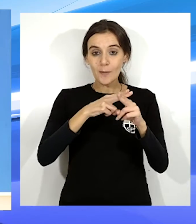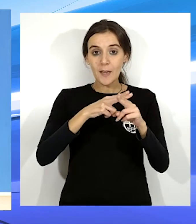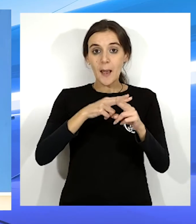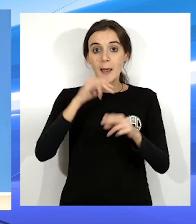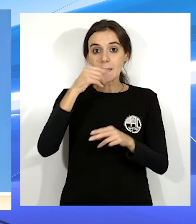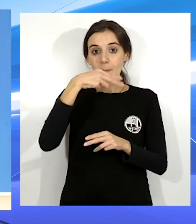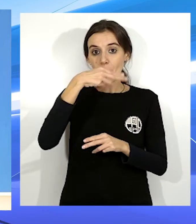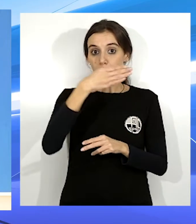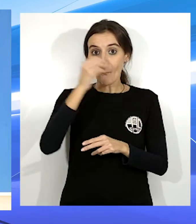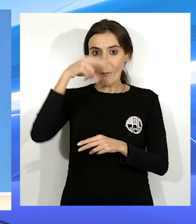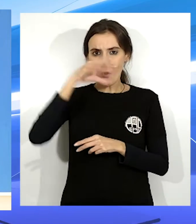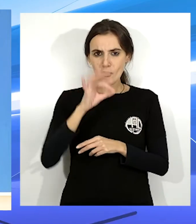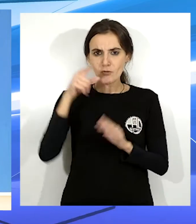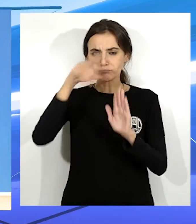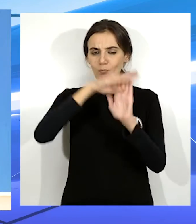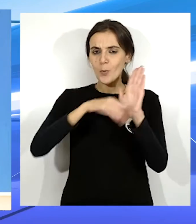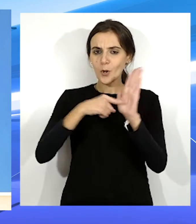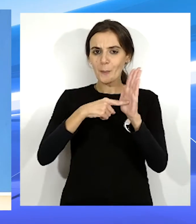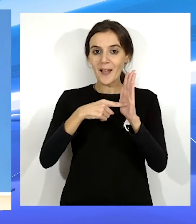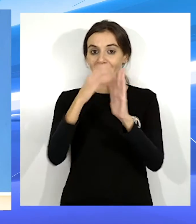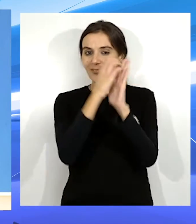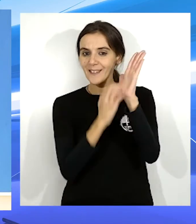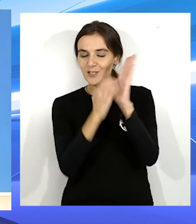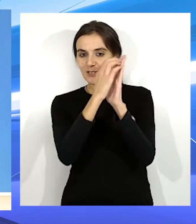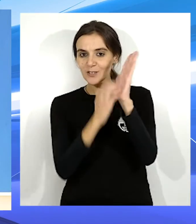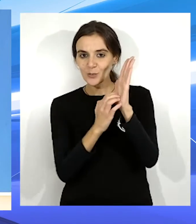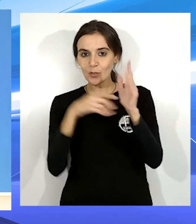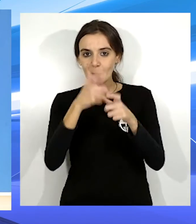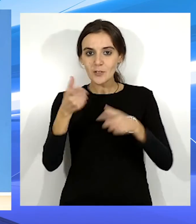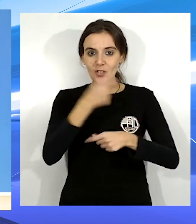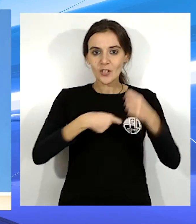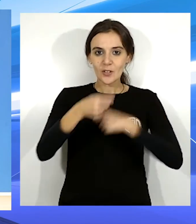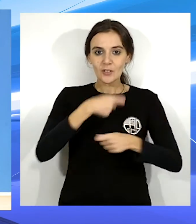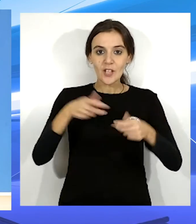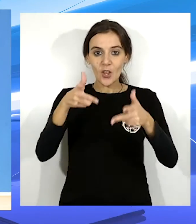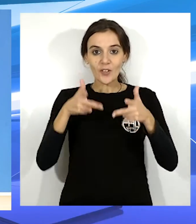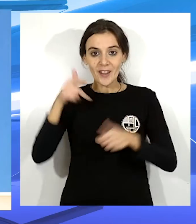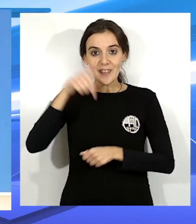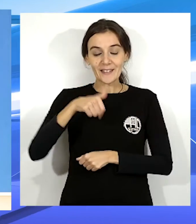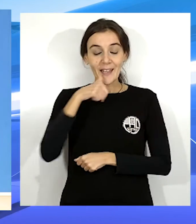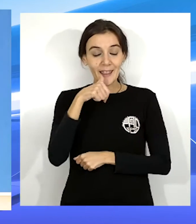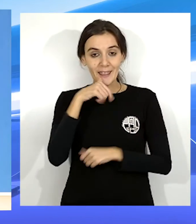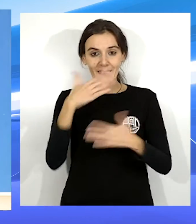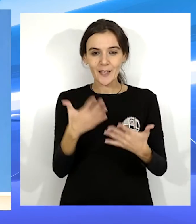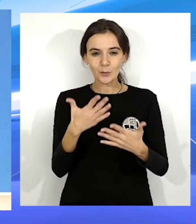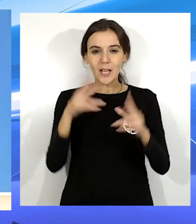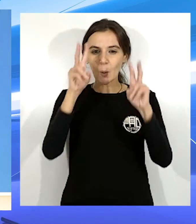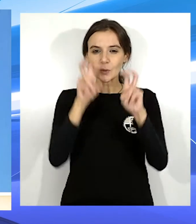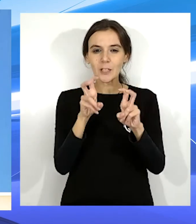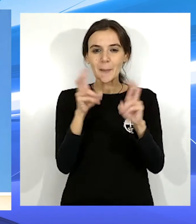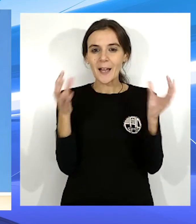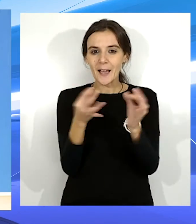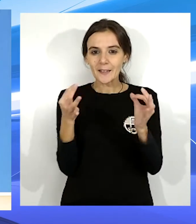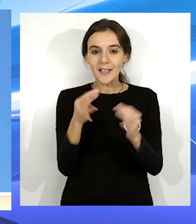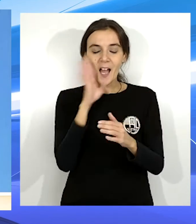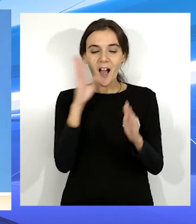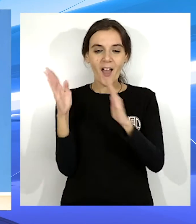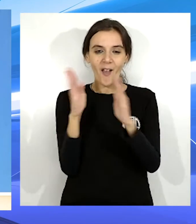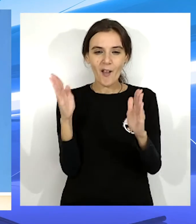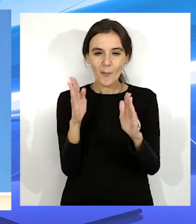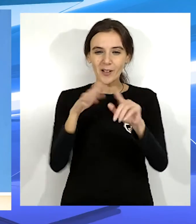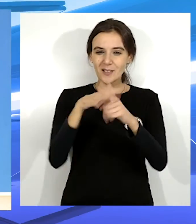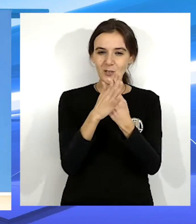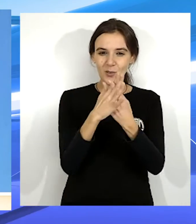Baybono, es un programa de descuentos en los comercios y en la hostelería de nuestra ciudad y se trata de que en estos